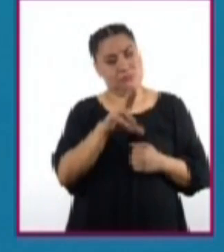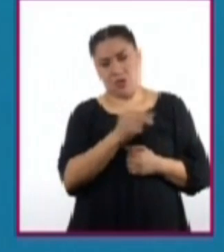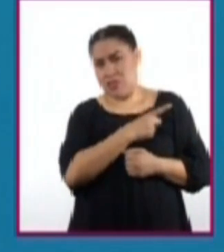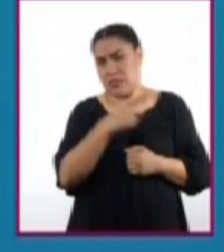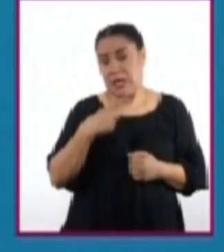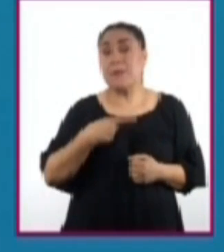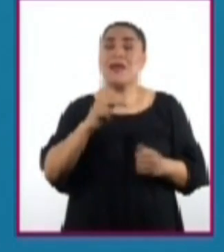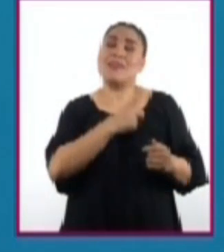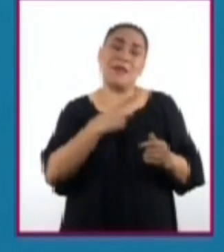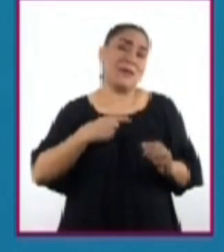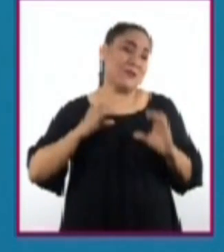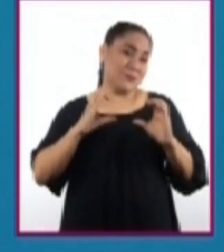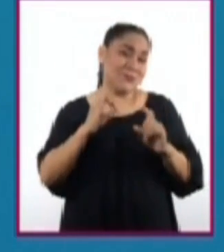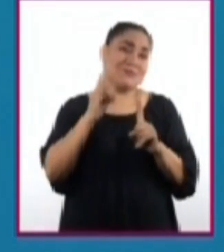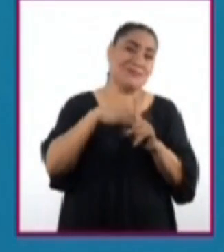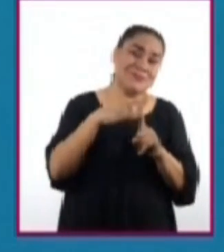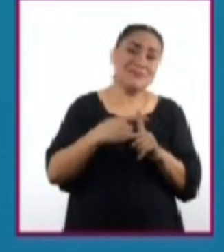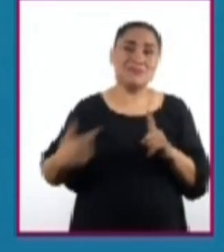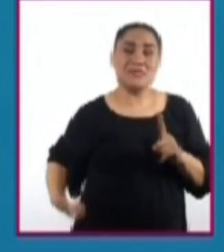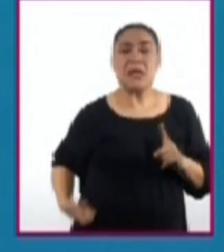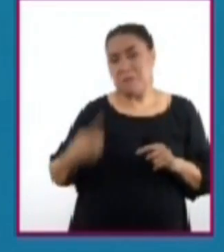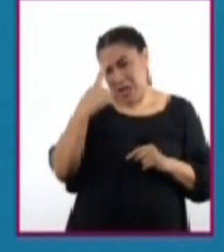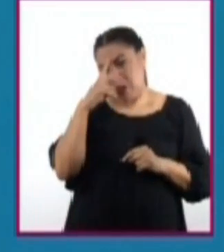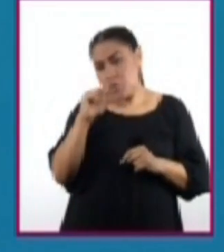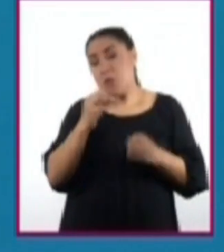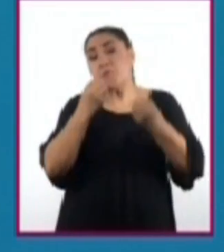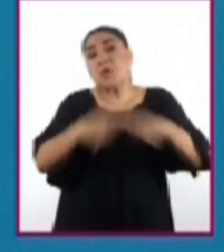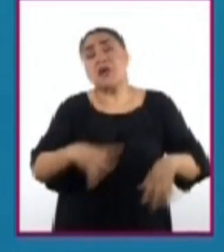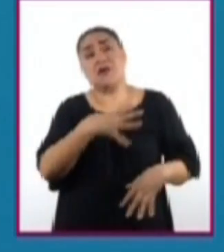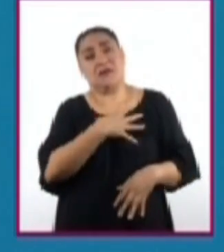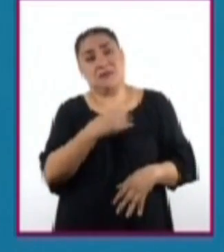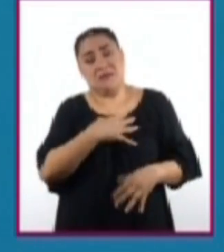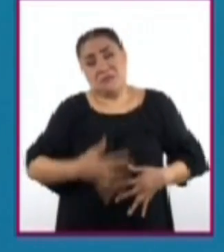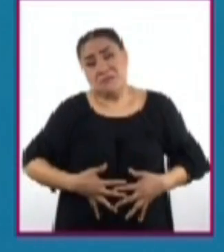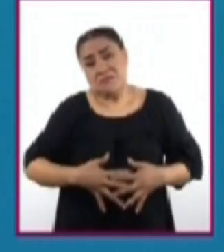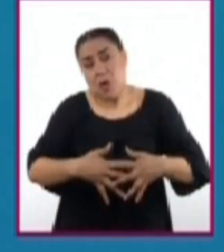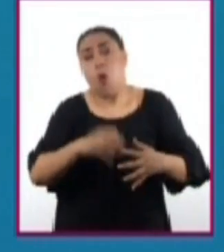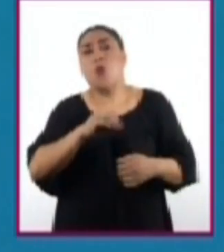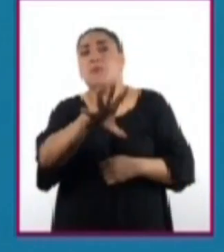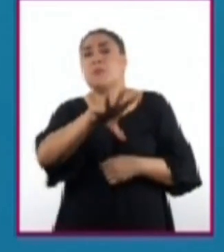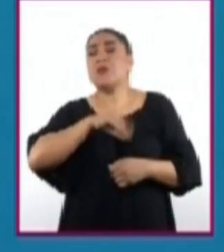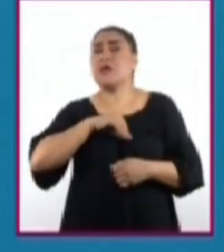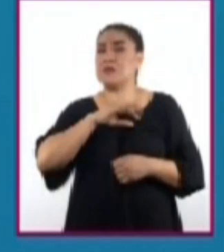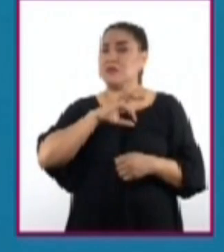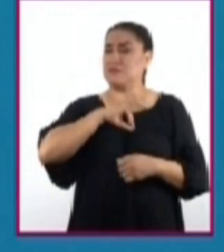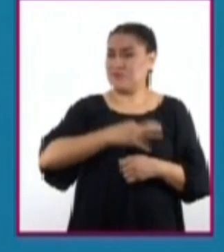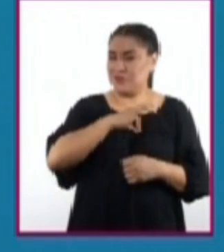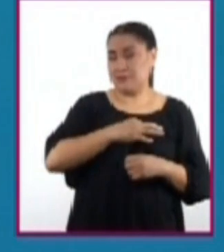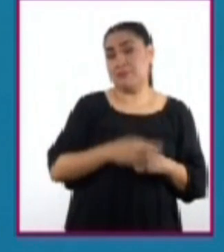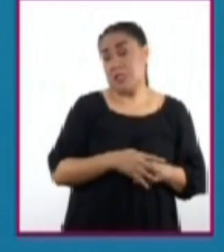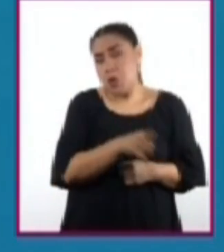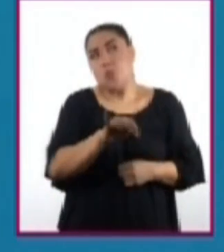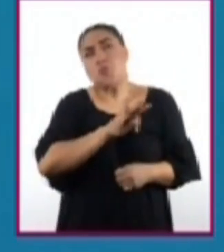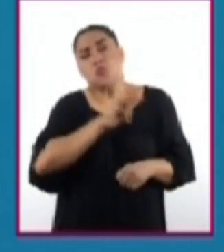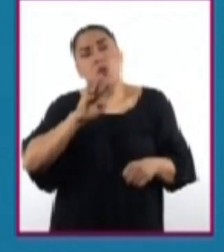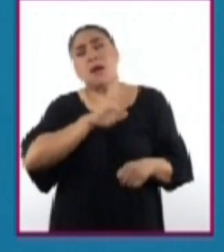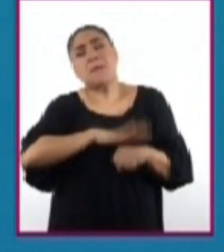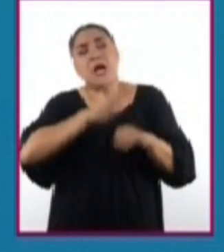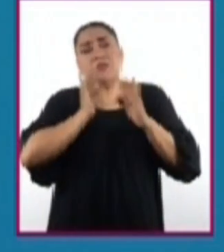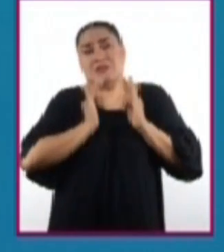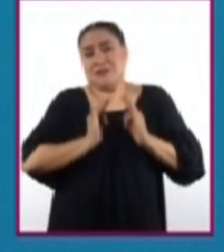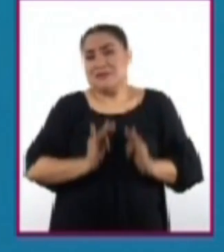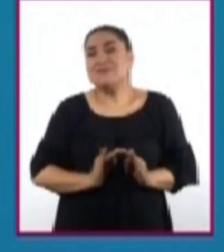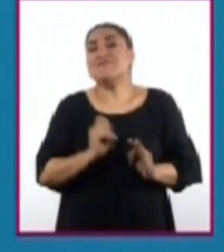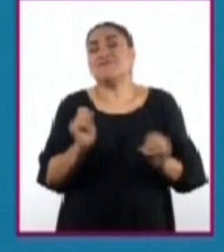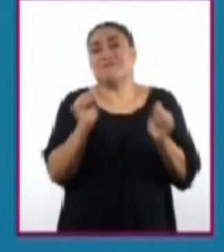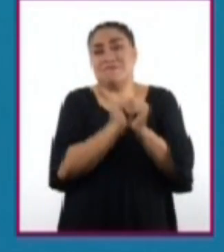protección, para evitar un embarazo no deseado y una infección de transmisión sexual, así podrás disfrutar y vivir sanamente